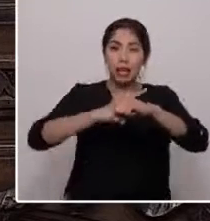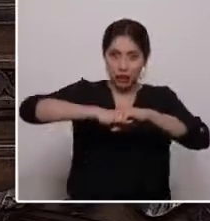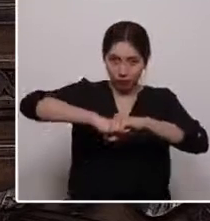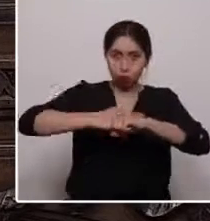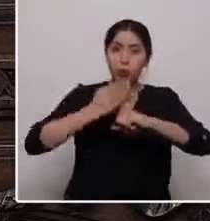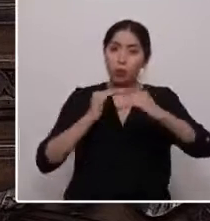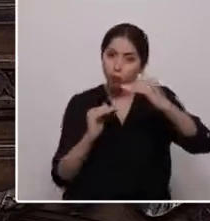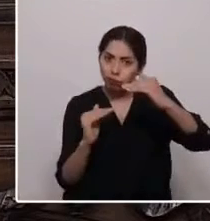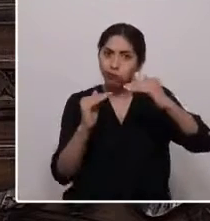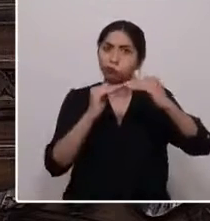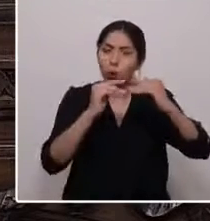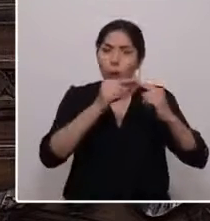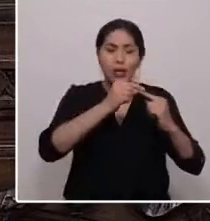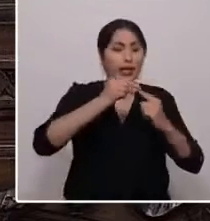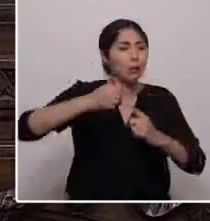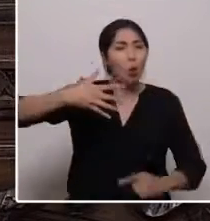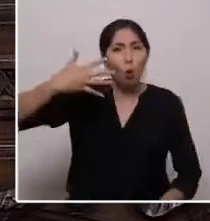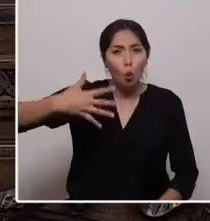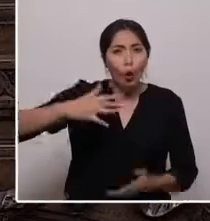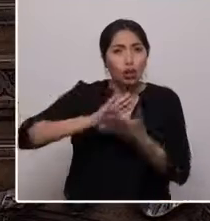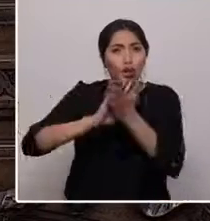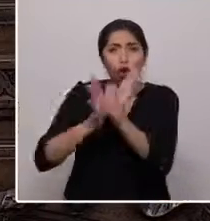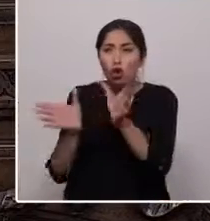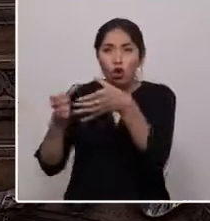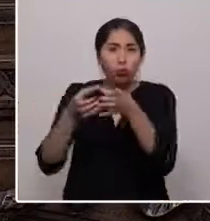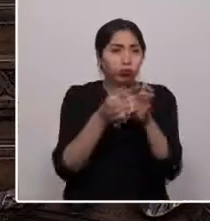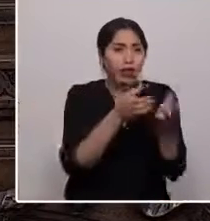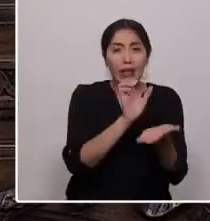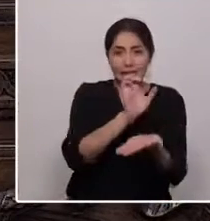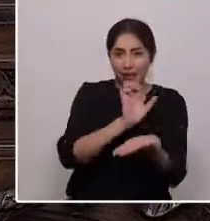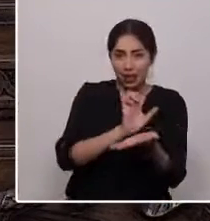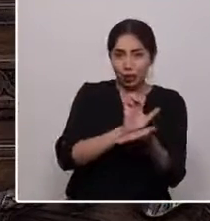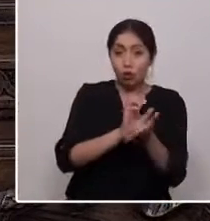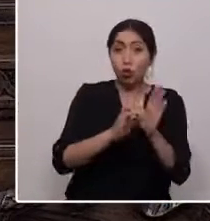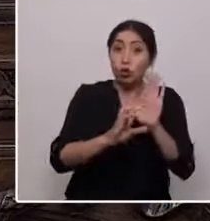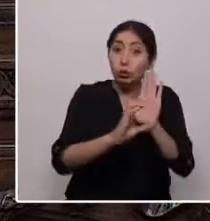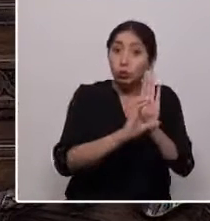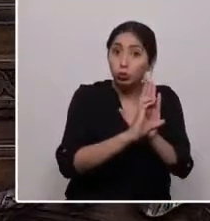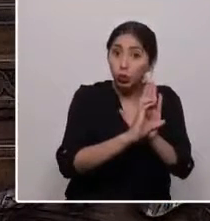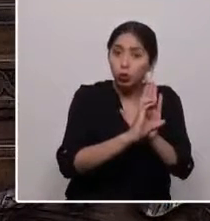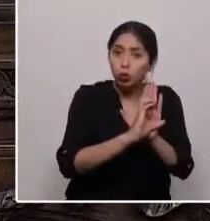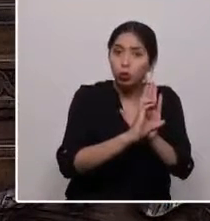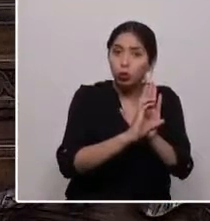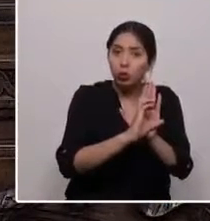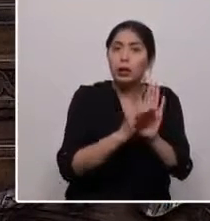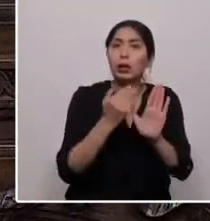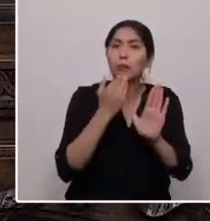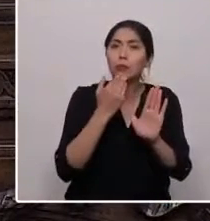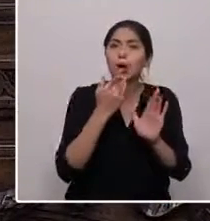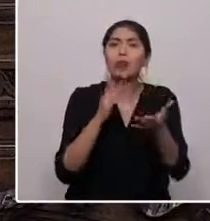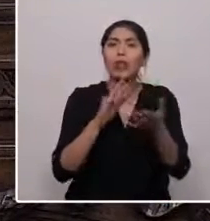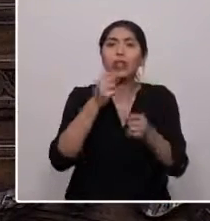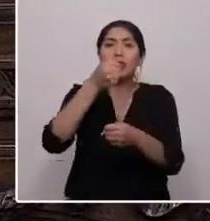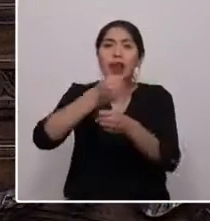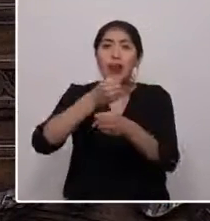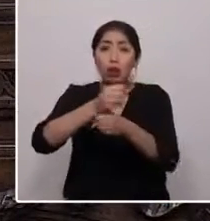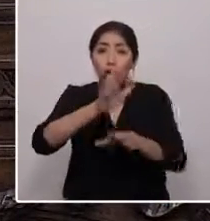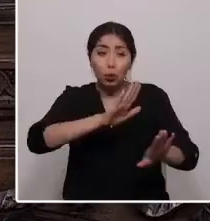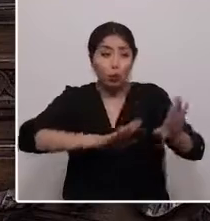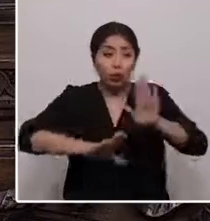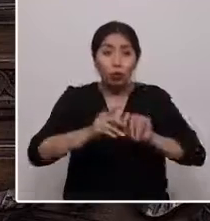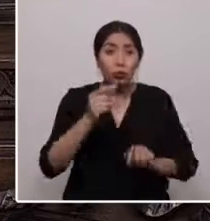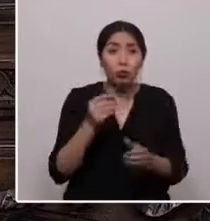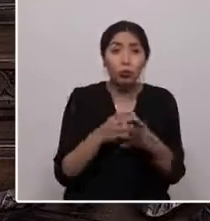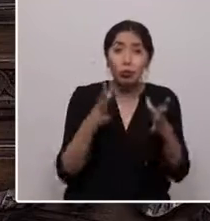imperativo en todos los órganos del Estado y una constitución que no siga desconociendo e invisibilizando el trabajo de cuidados que muchas mujeres realizan